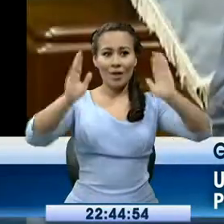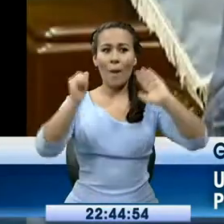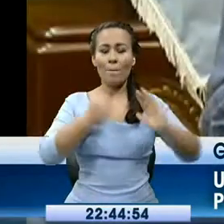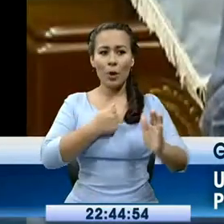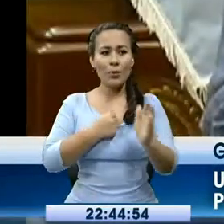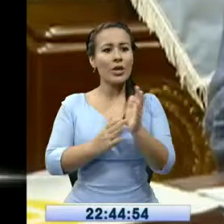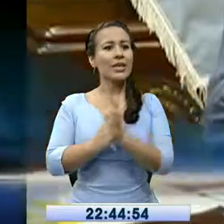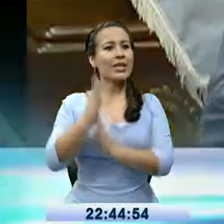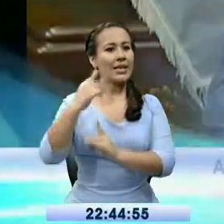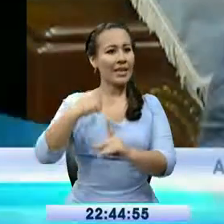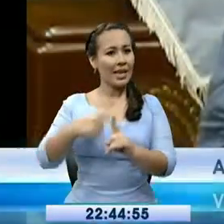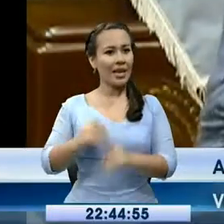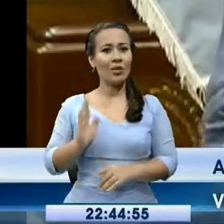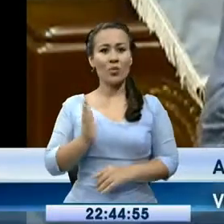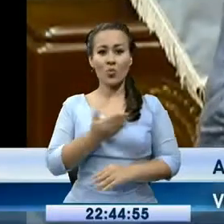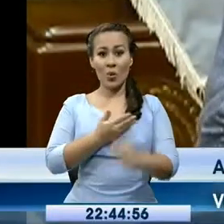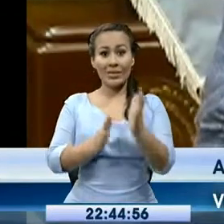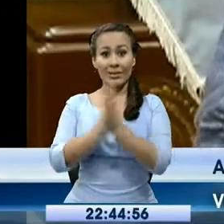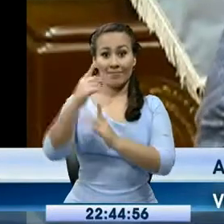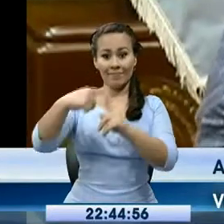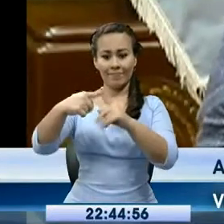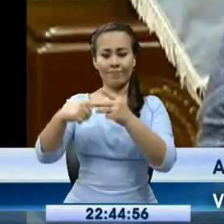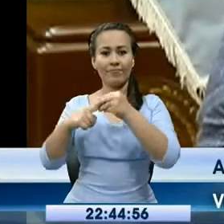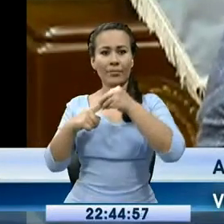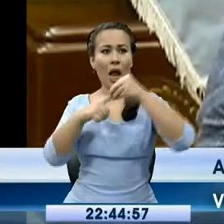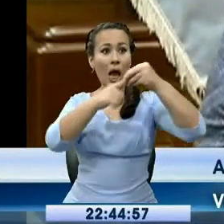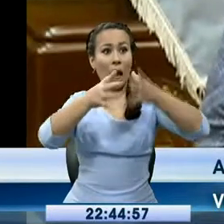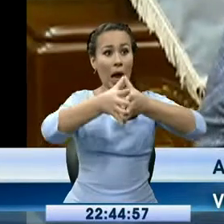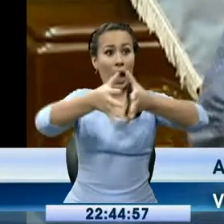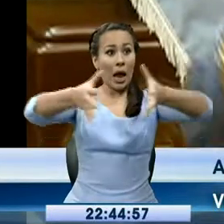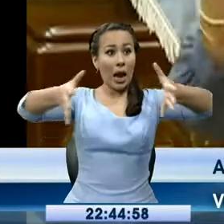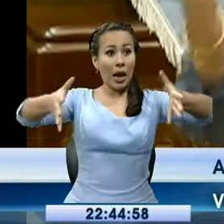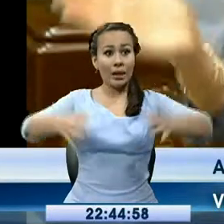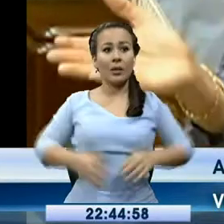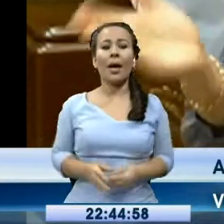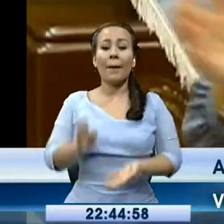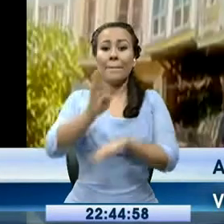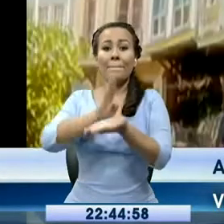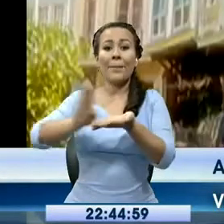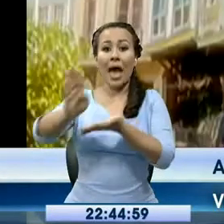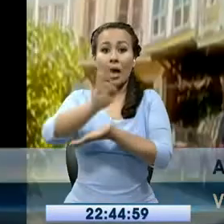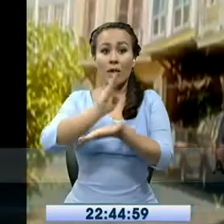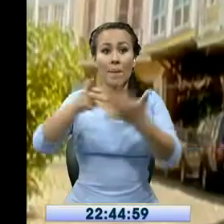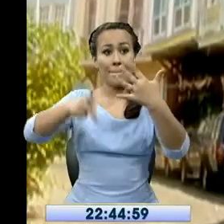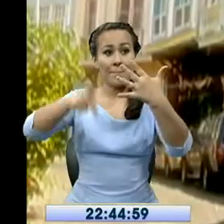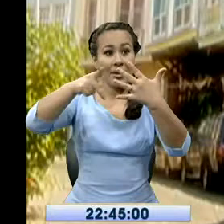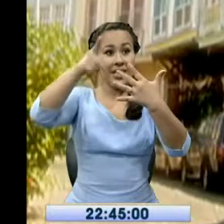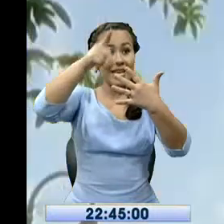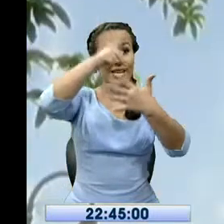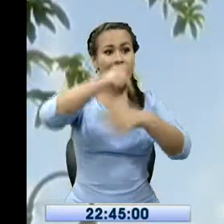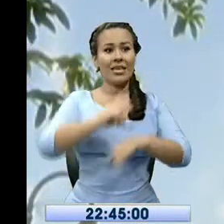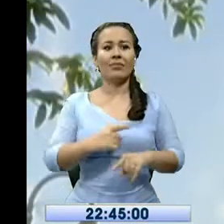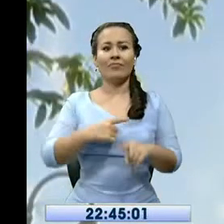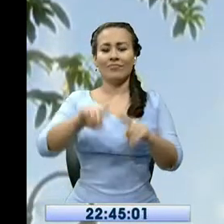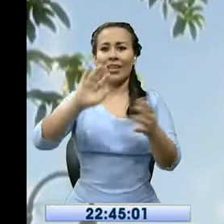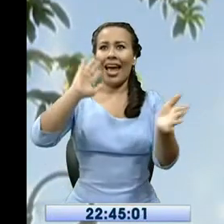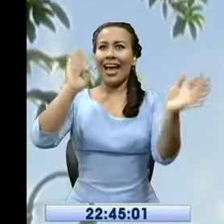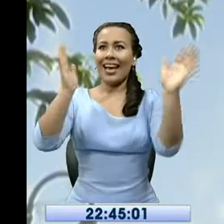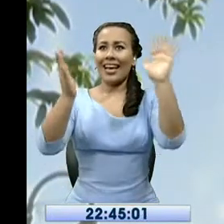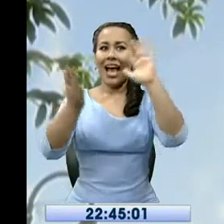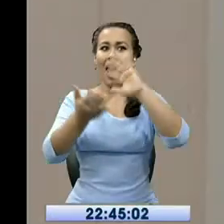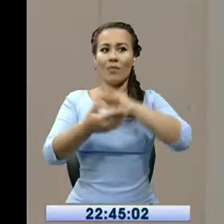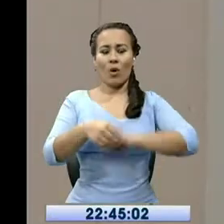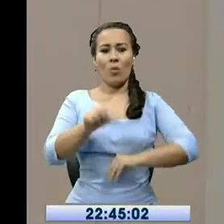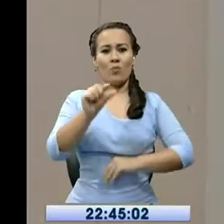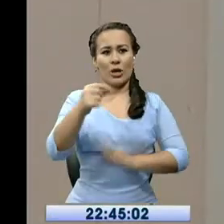iglesias, nuestra catedral, tenemos el barrio Las Peñas. El cambio fue tremendo, aunque nos cobran